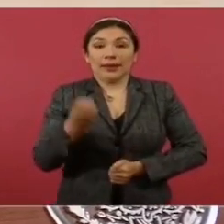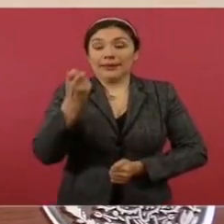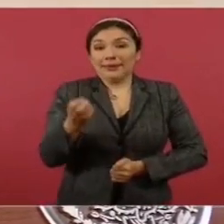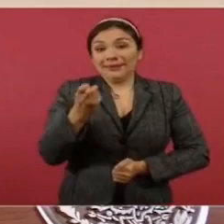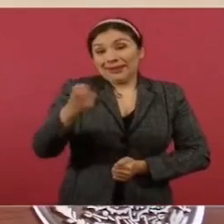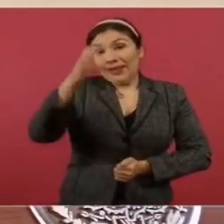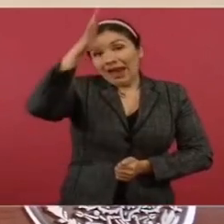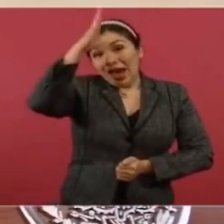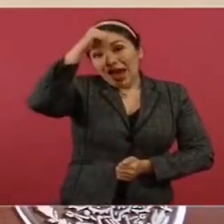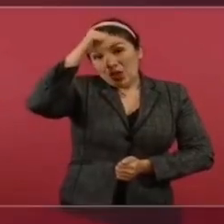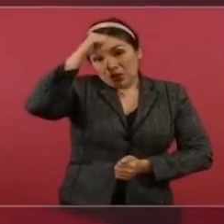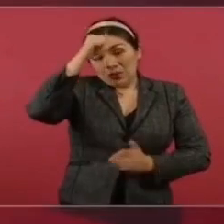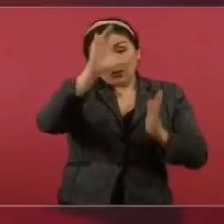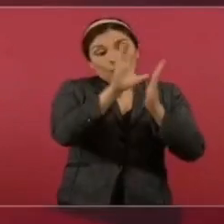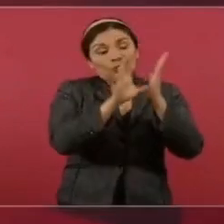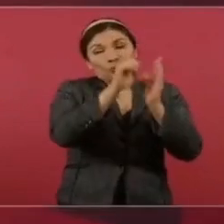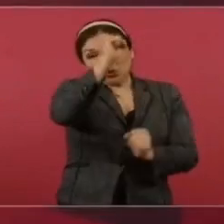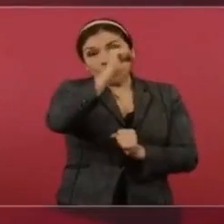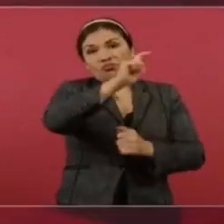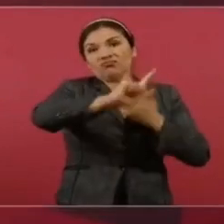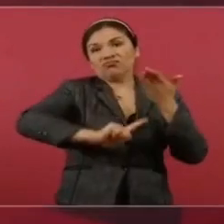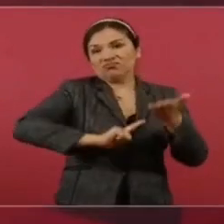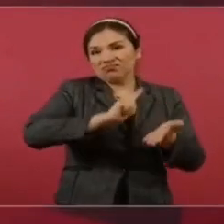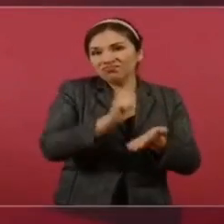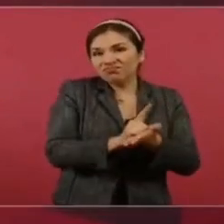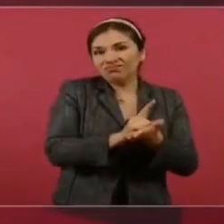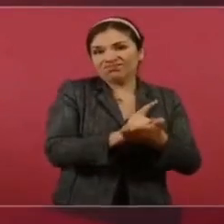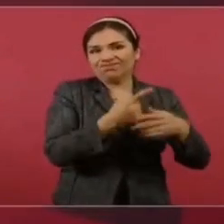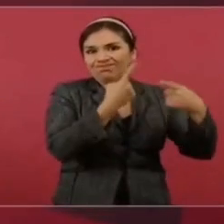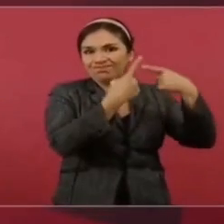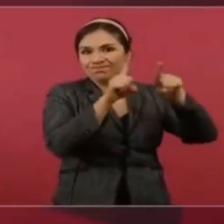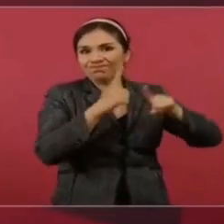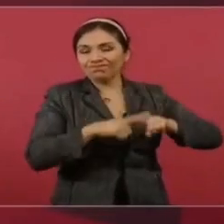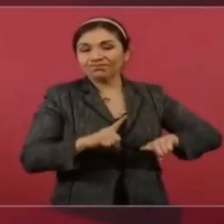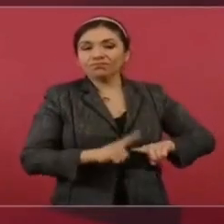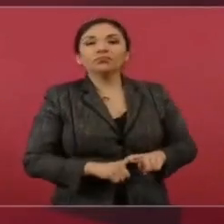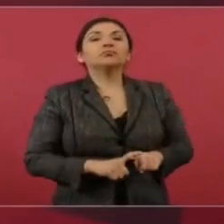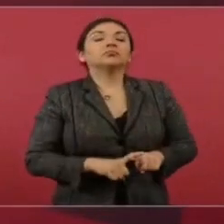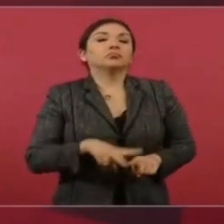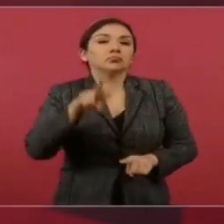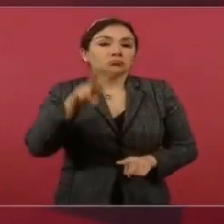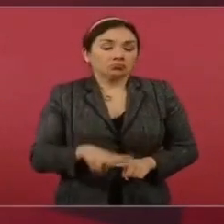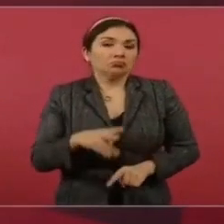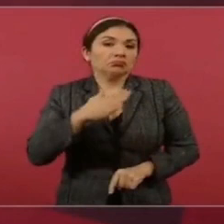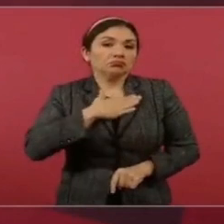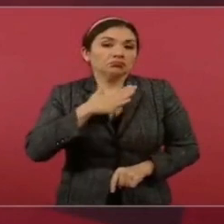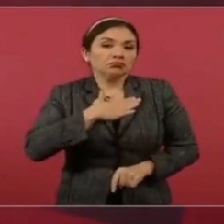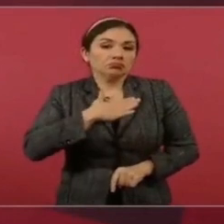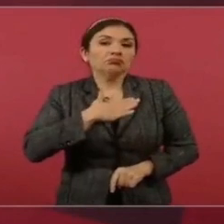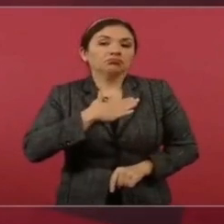Constitución, a las leyes, tenemos nosotros